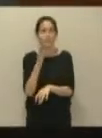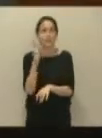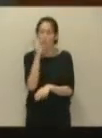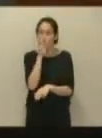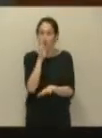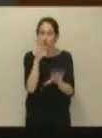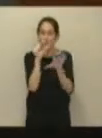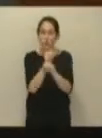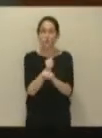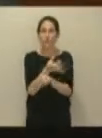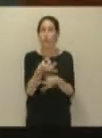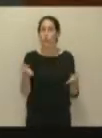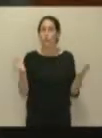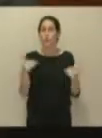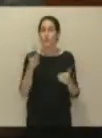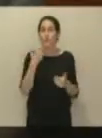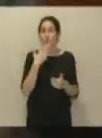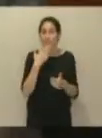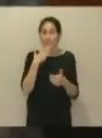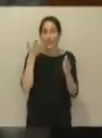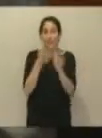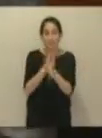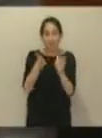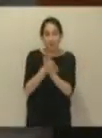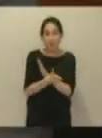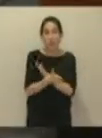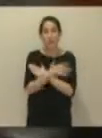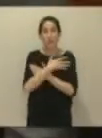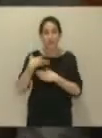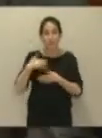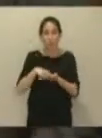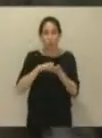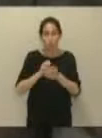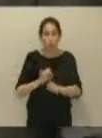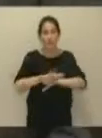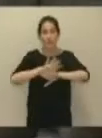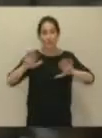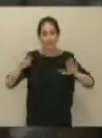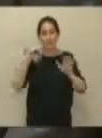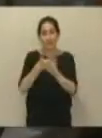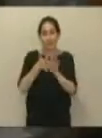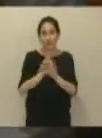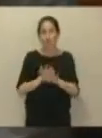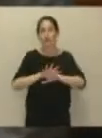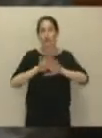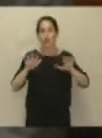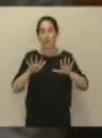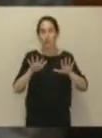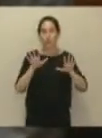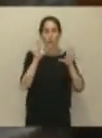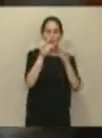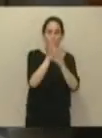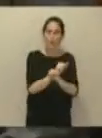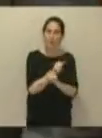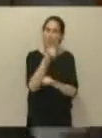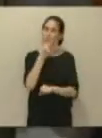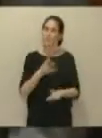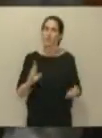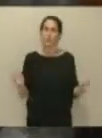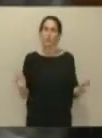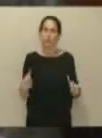digamos, dar explicaciones y despejar dudas. No es buena la opacidad. Por lo tanto, cualquier